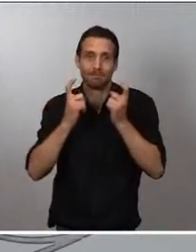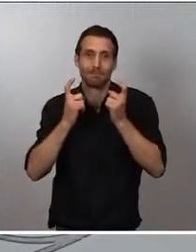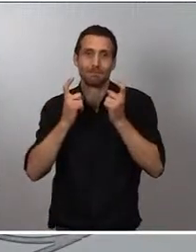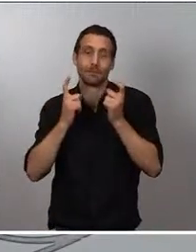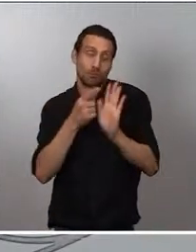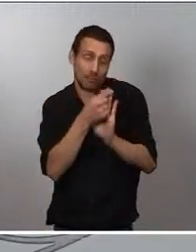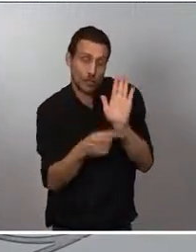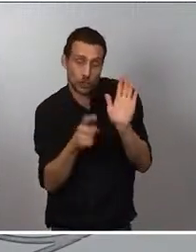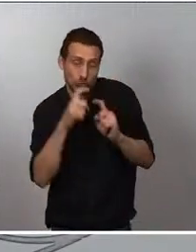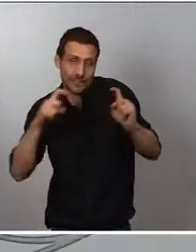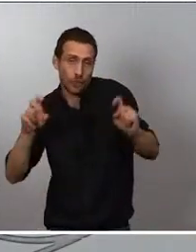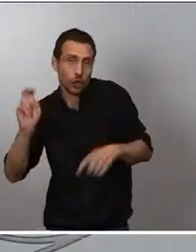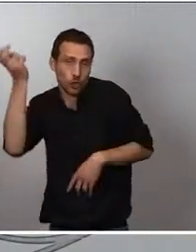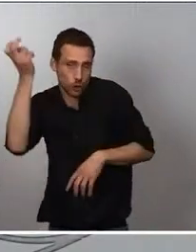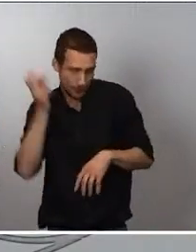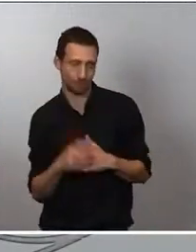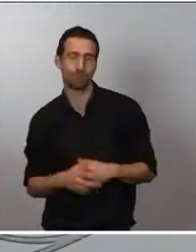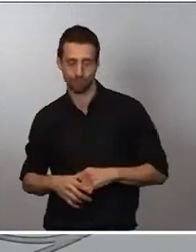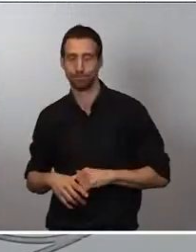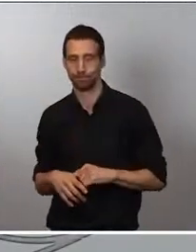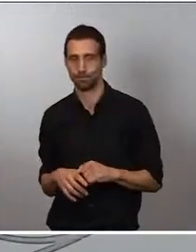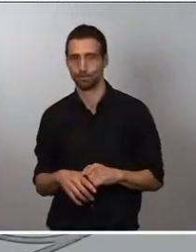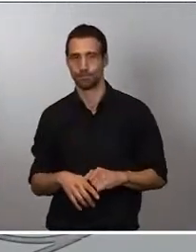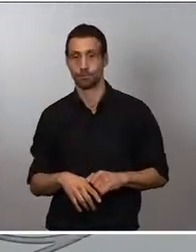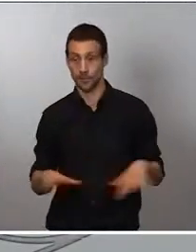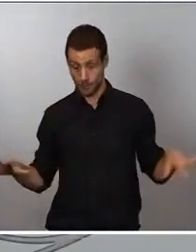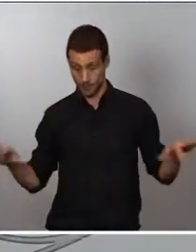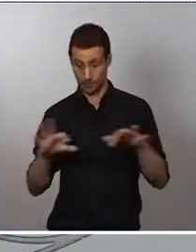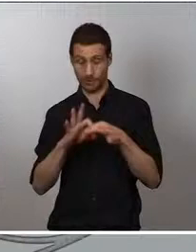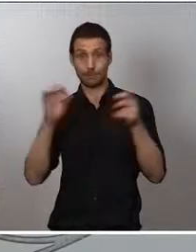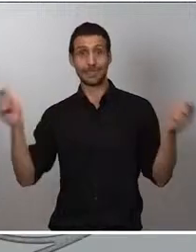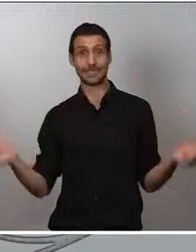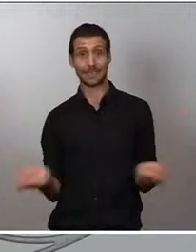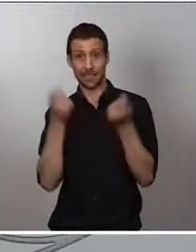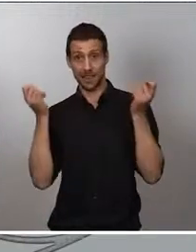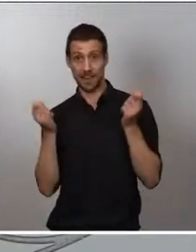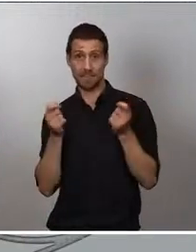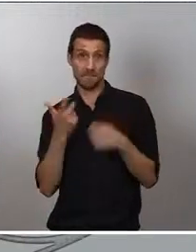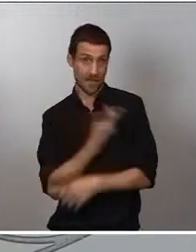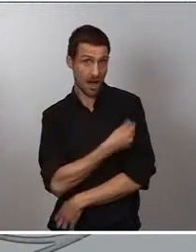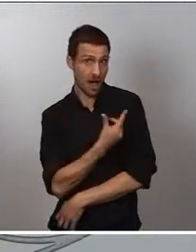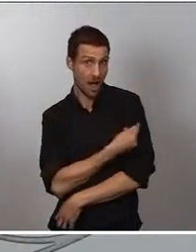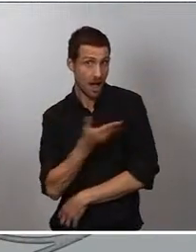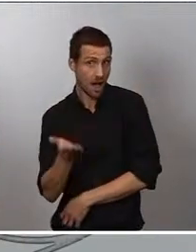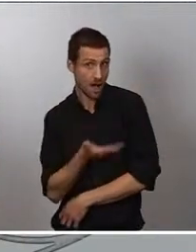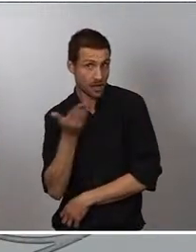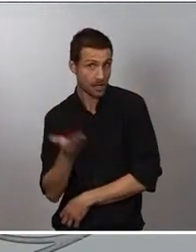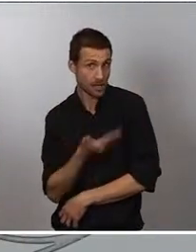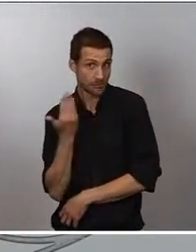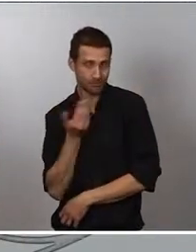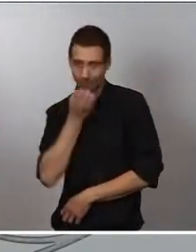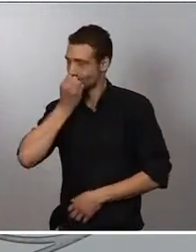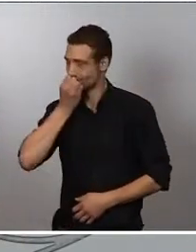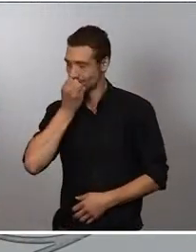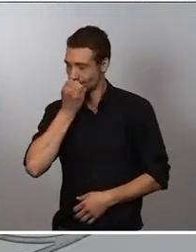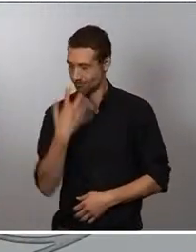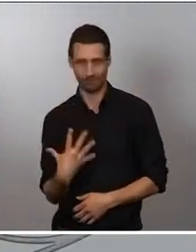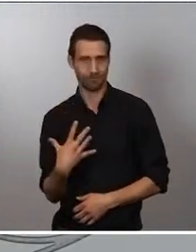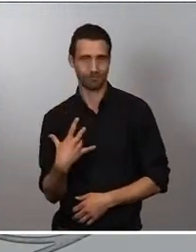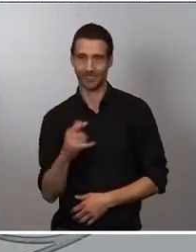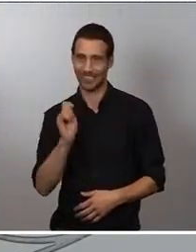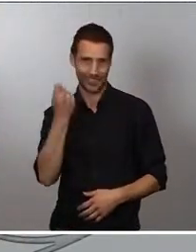En relación a la campaña de vacunación, que como saben está viendo muy bien, es un éxito de país, un éxito colectivo